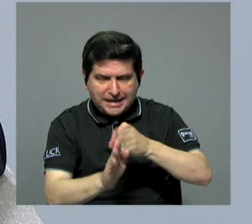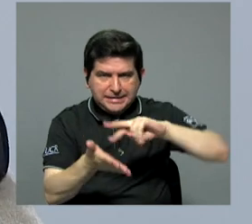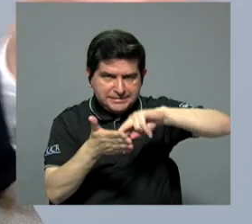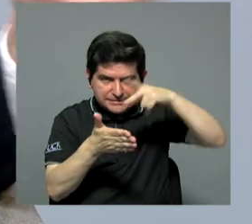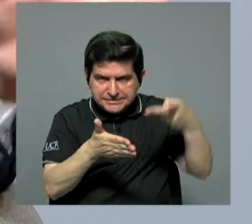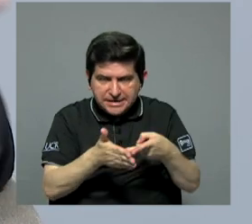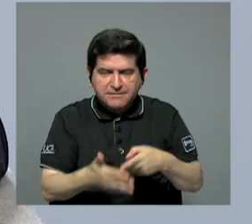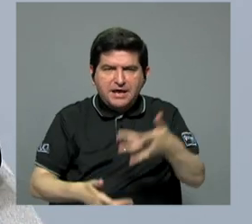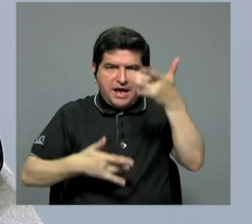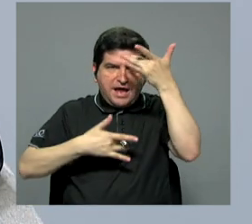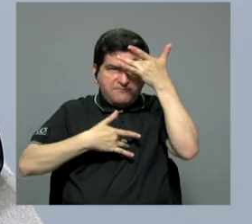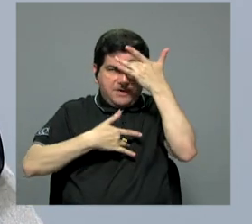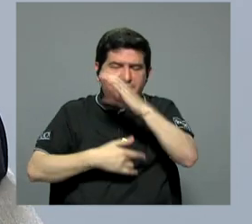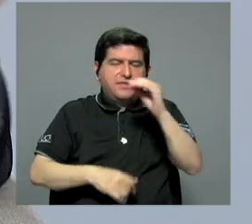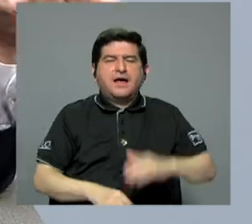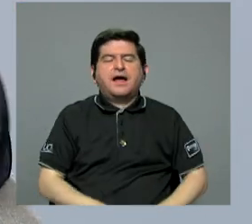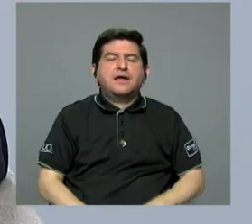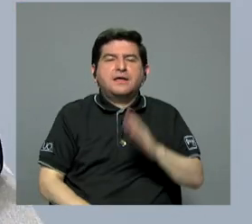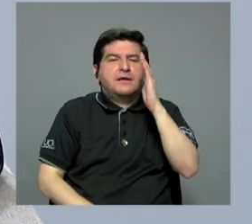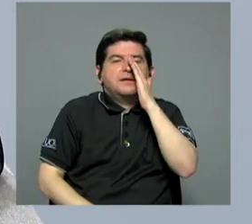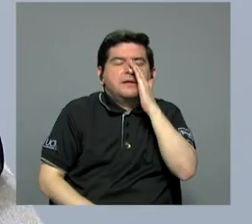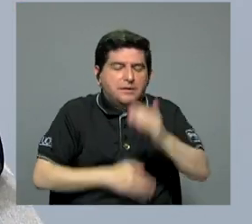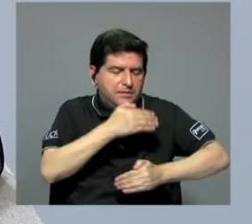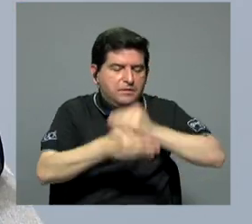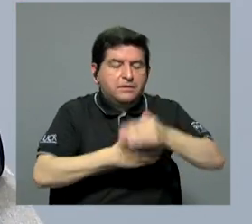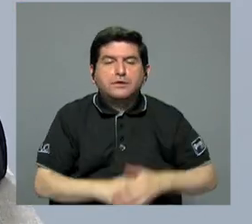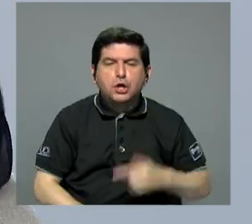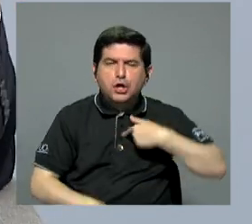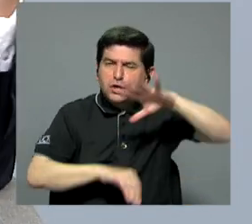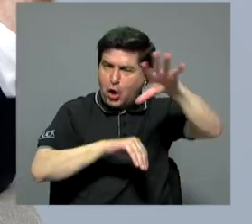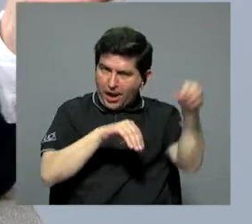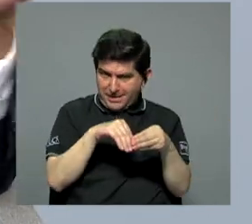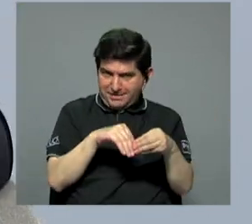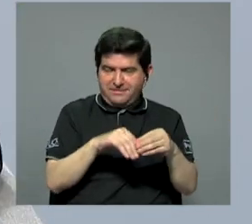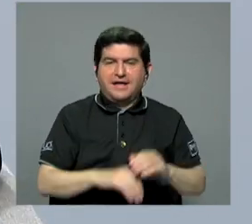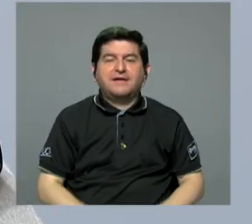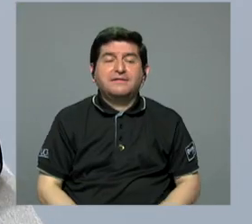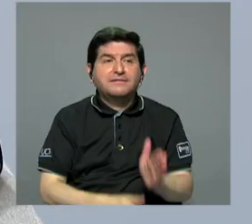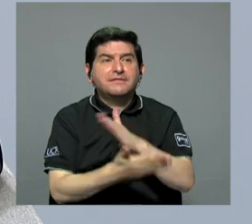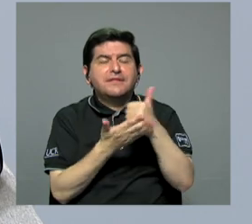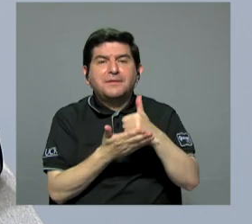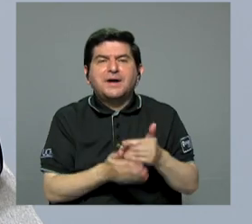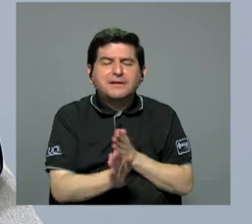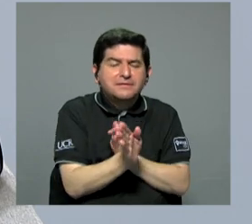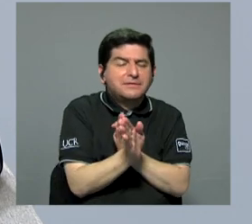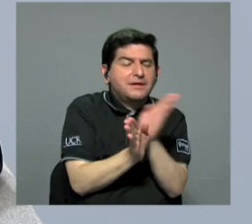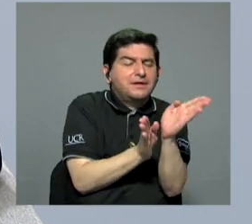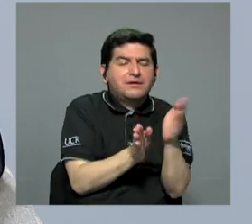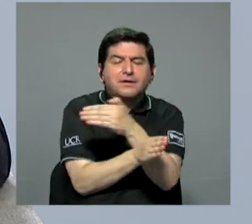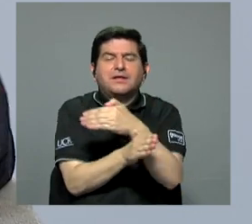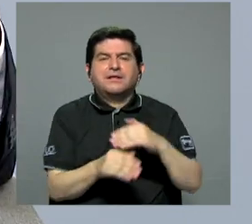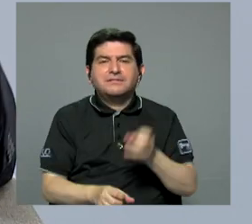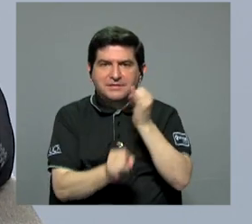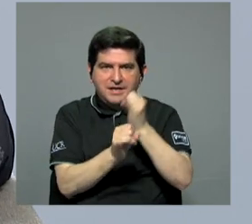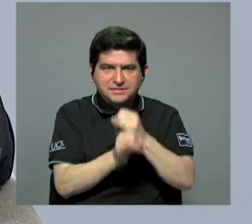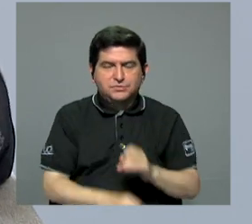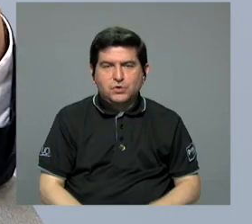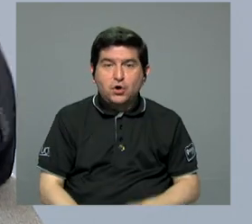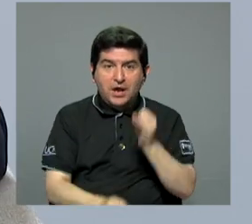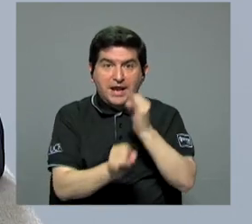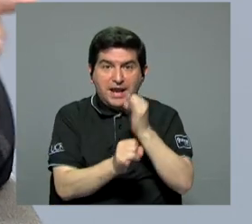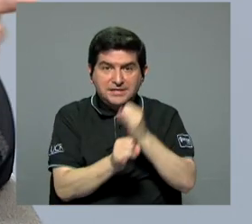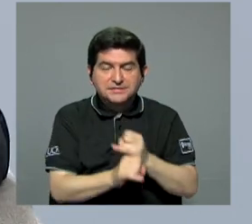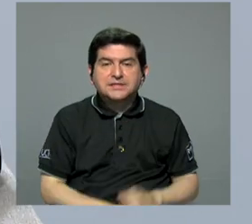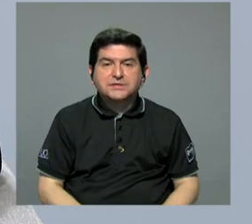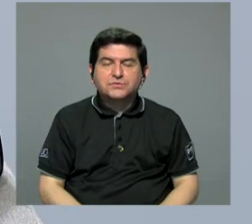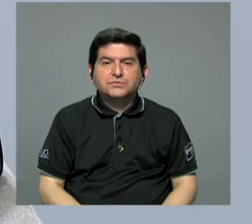viene siendo enfermedad y maternidad. Y con esto quiero agregarle que es la parte de la desviación que tenemos en la institución. La institución